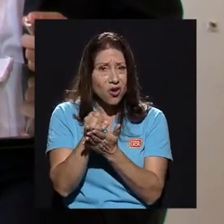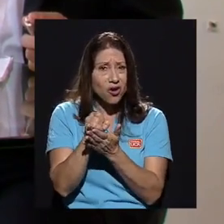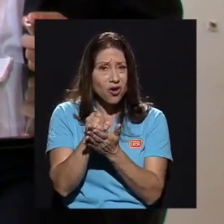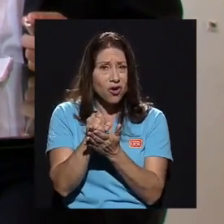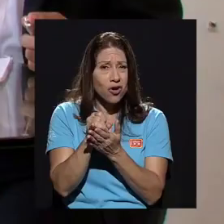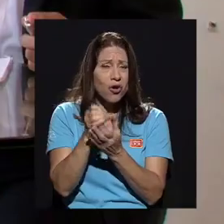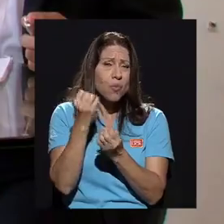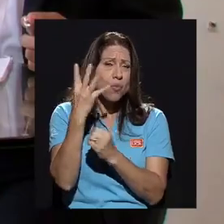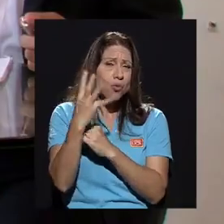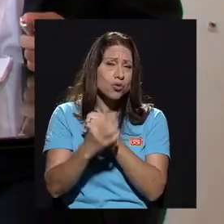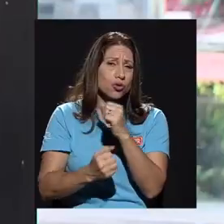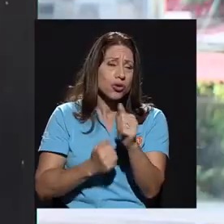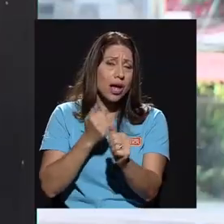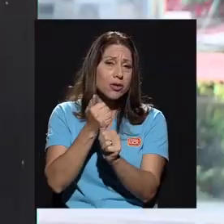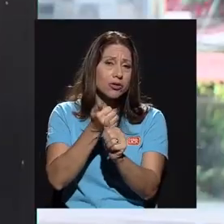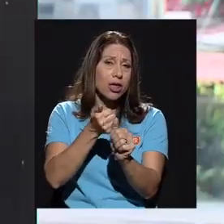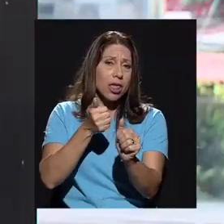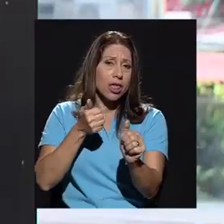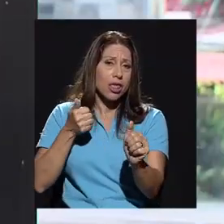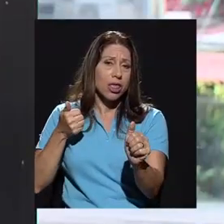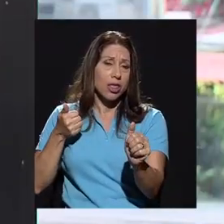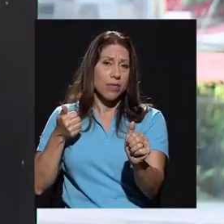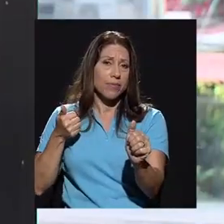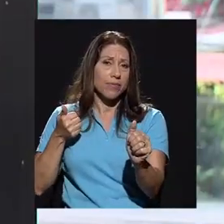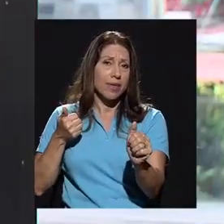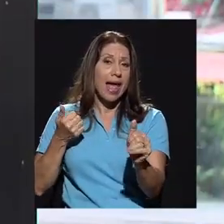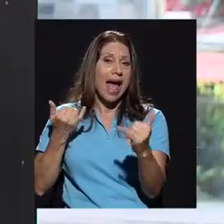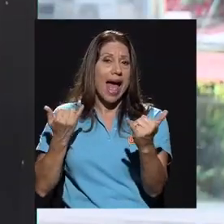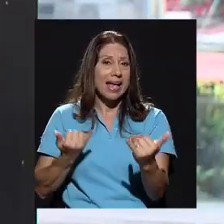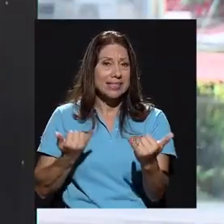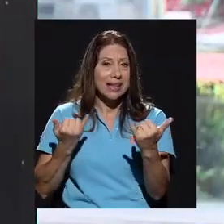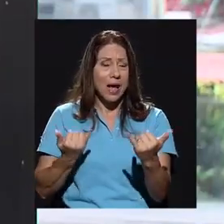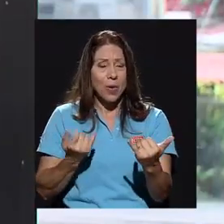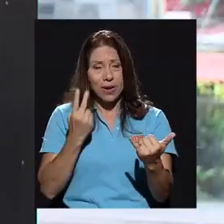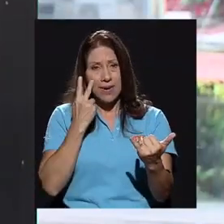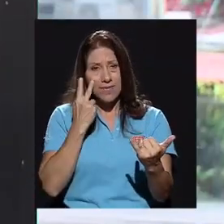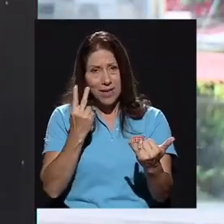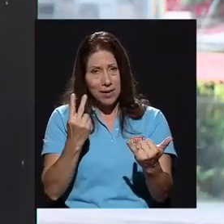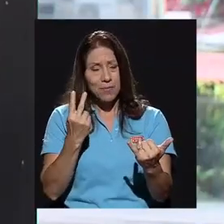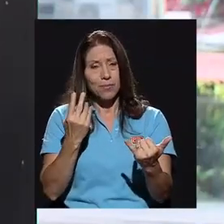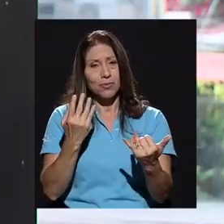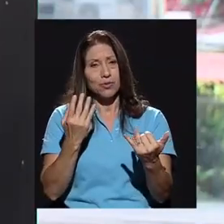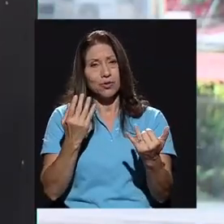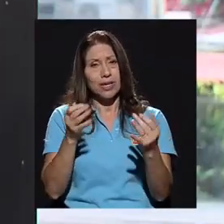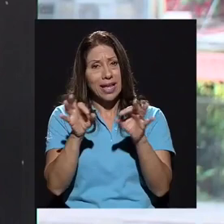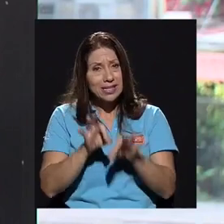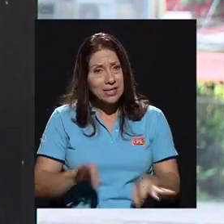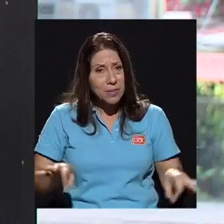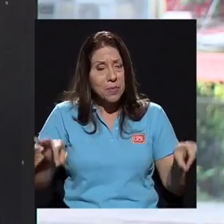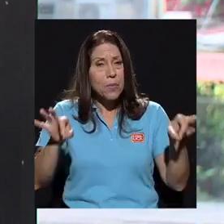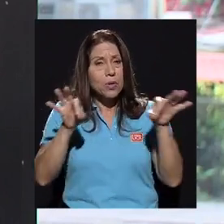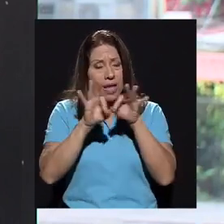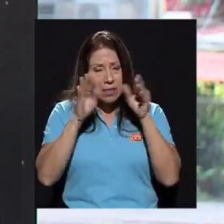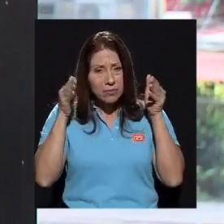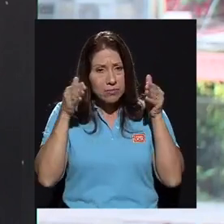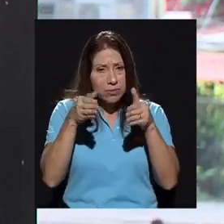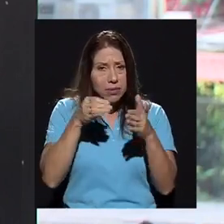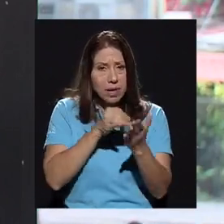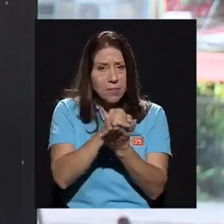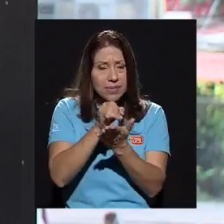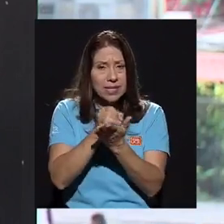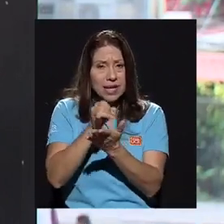rezagada por muchísimos años. Hasta ahora vemos que es importante invertir en investigación,